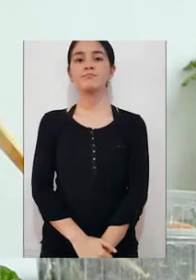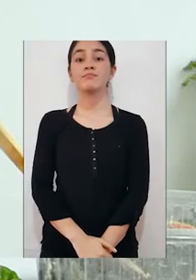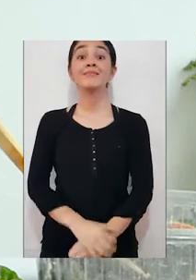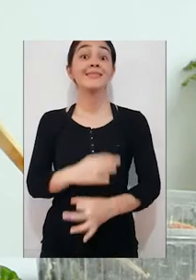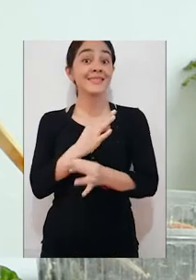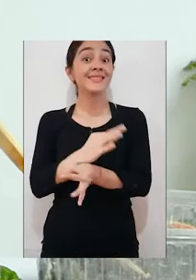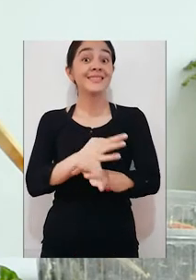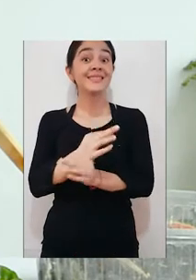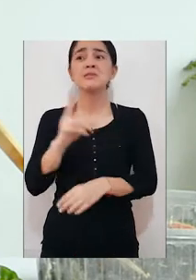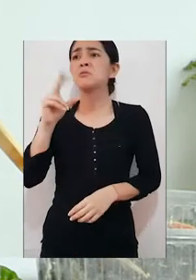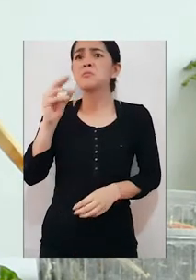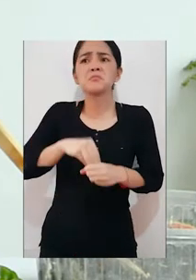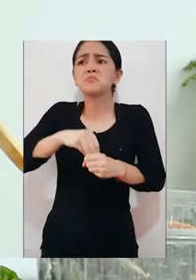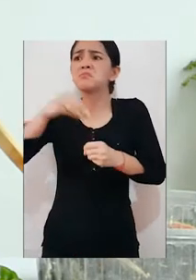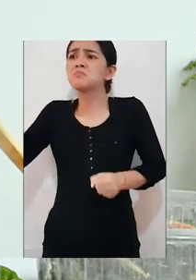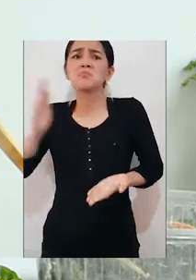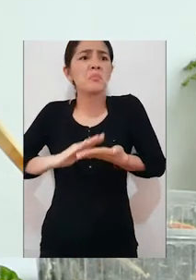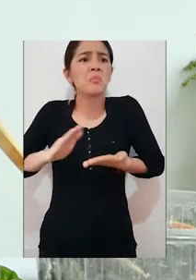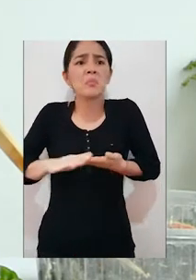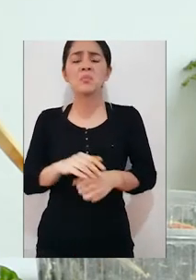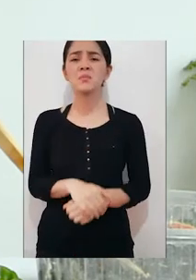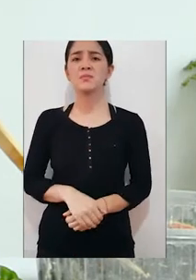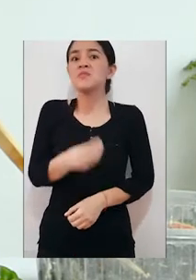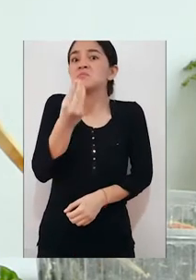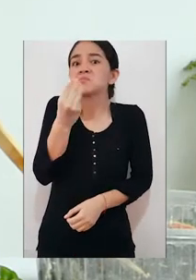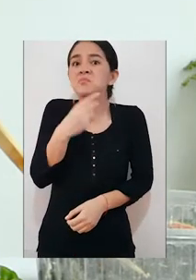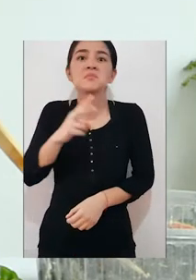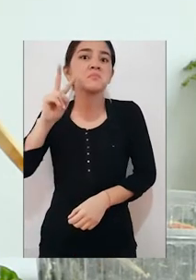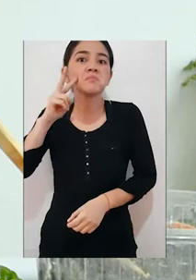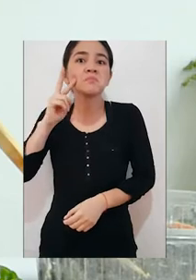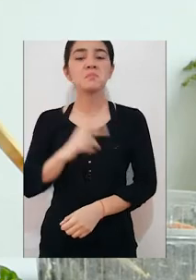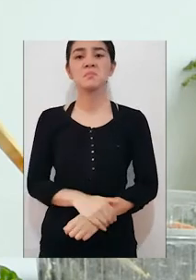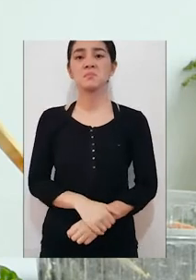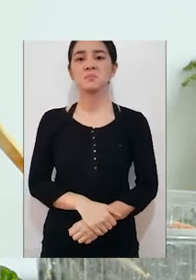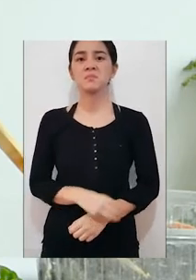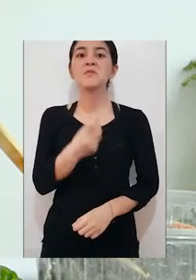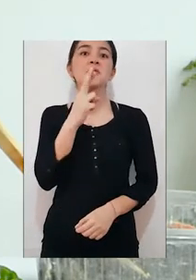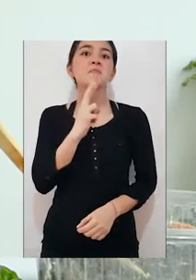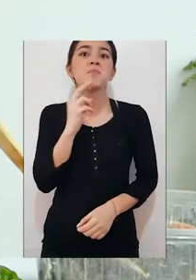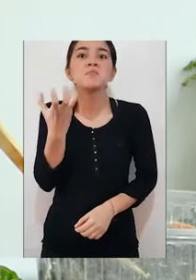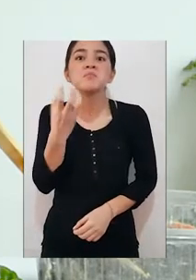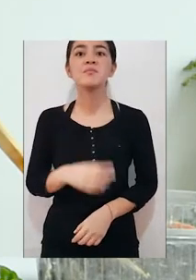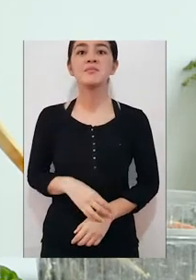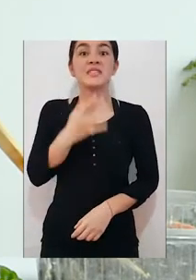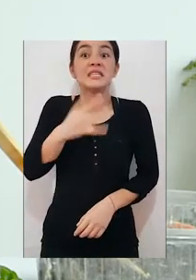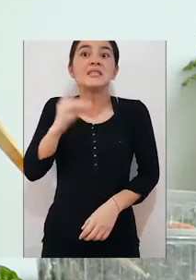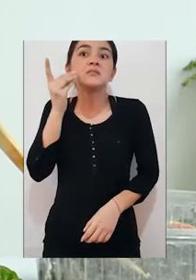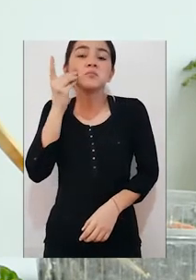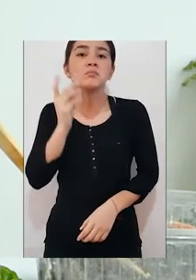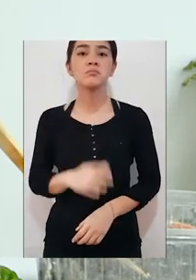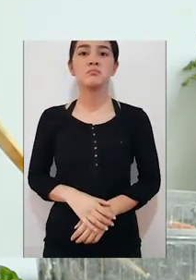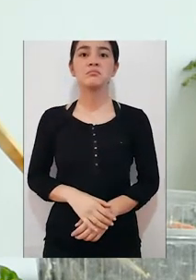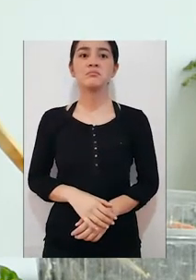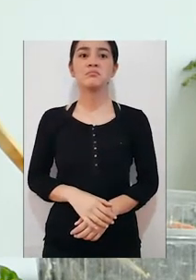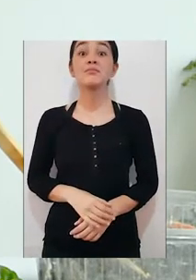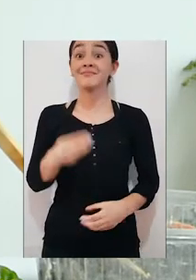haber necesidad de salir a la calle a comprar algunos verduras, comprar tomates, en este caso comprar chiquit dulce, ya que lo vamos a